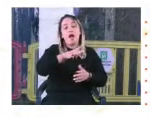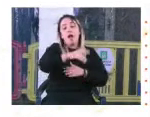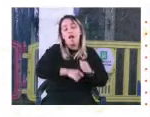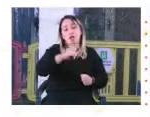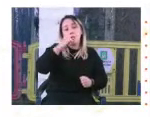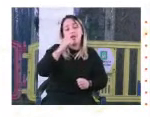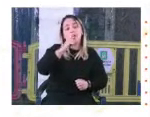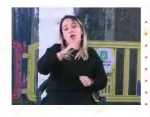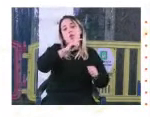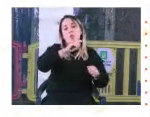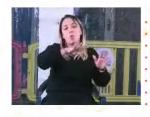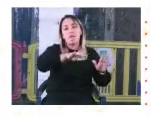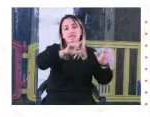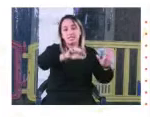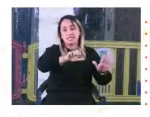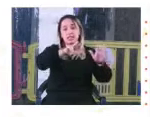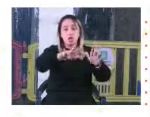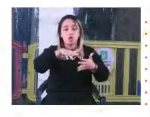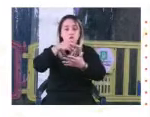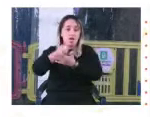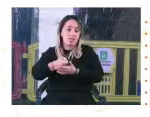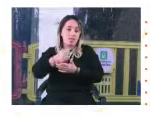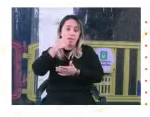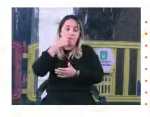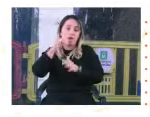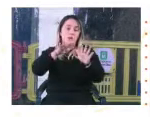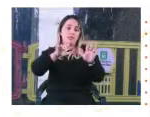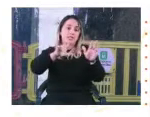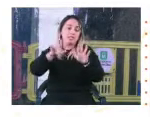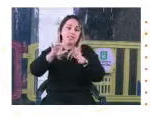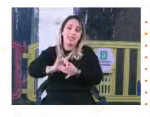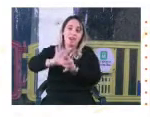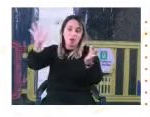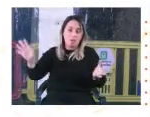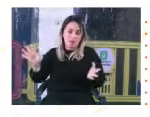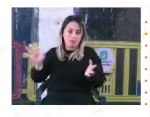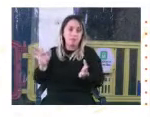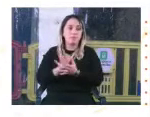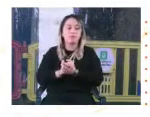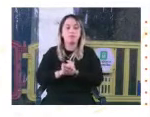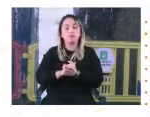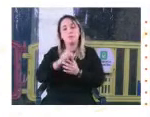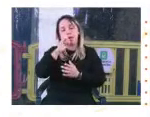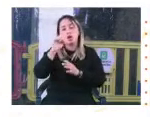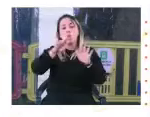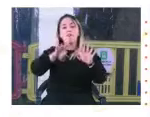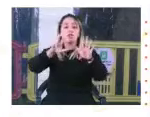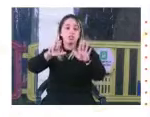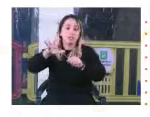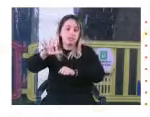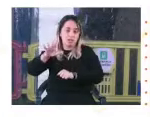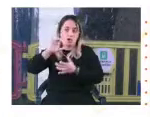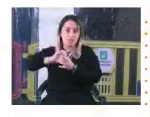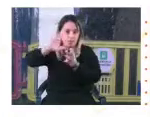60, 68, hasta lo que fue la democracia en 1985. Así que